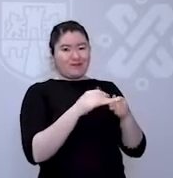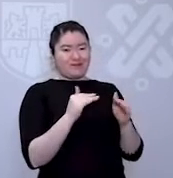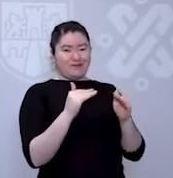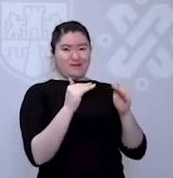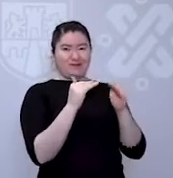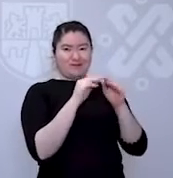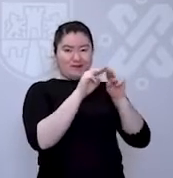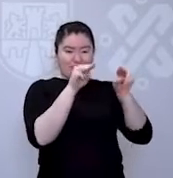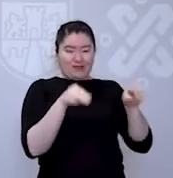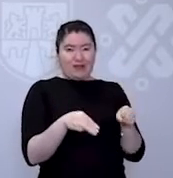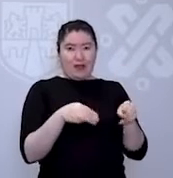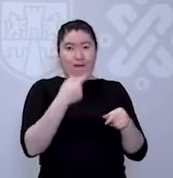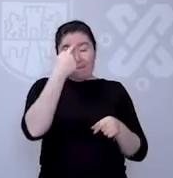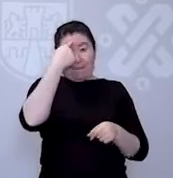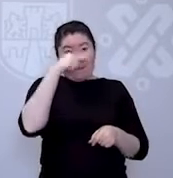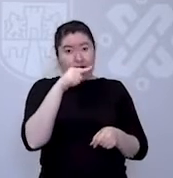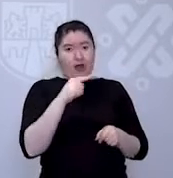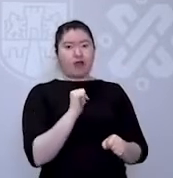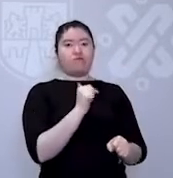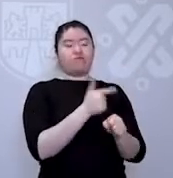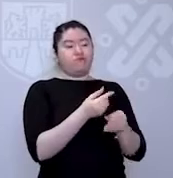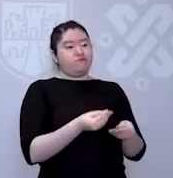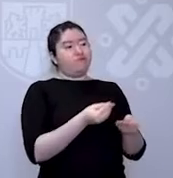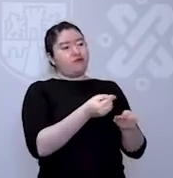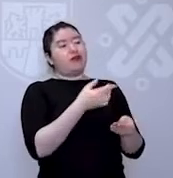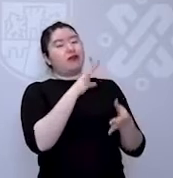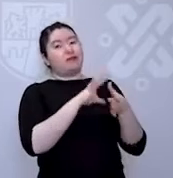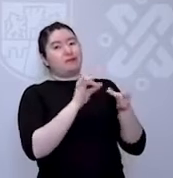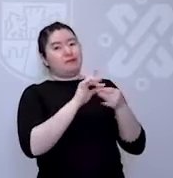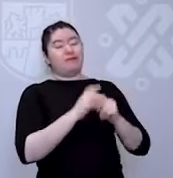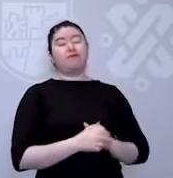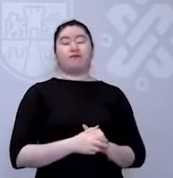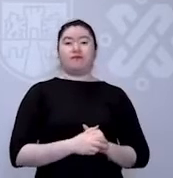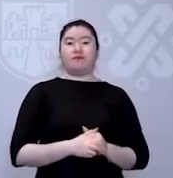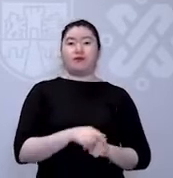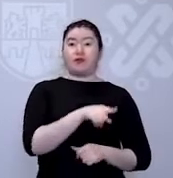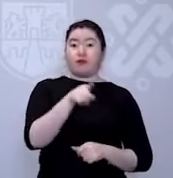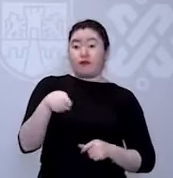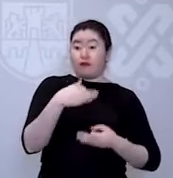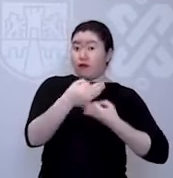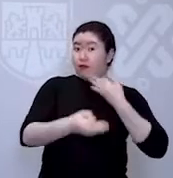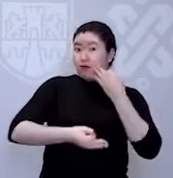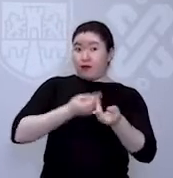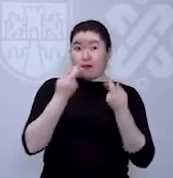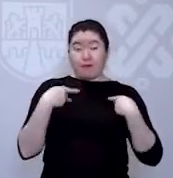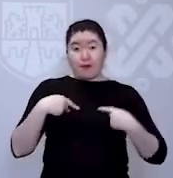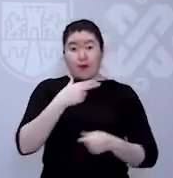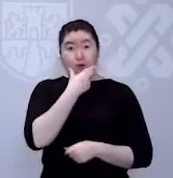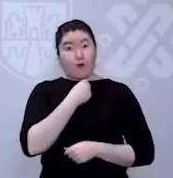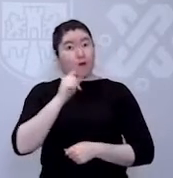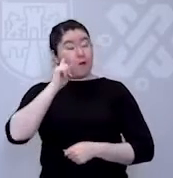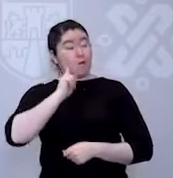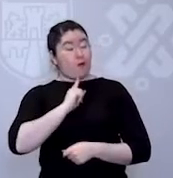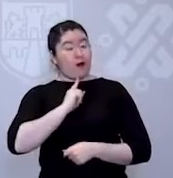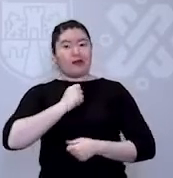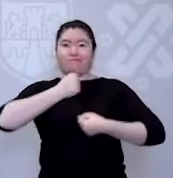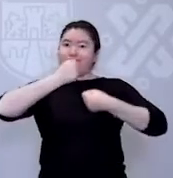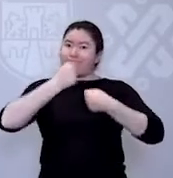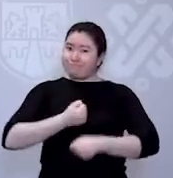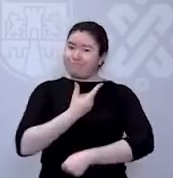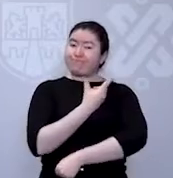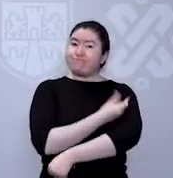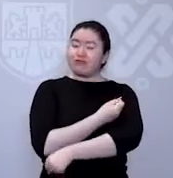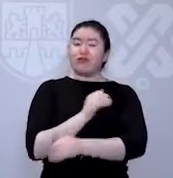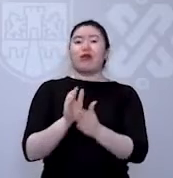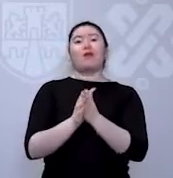entrada habrá un módulo especial para su identificación. Quiero decirles que están garantizadas las vacunas para todos y para todas.